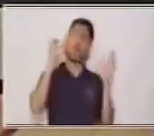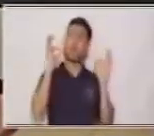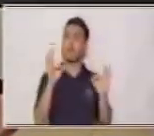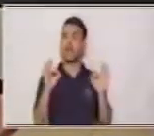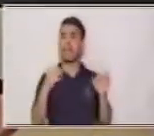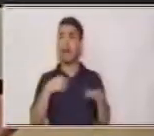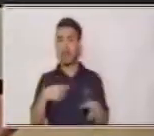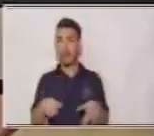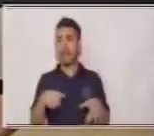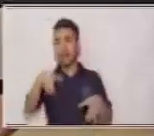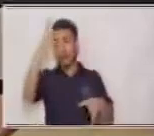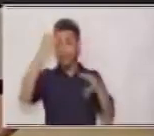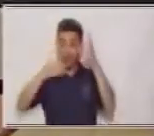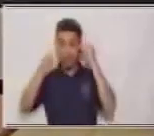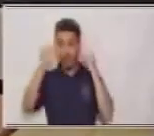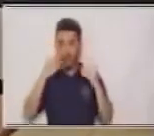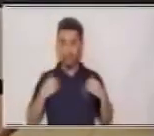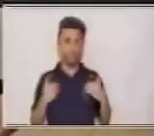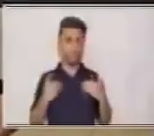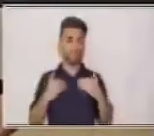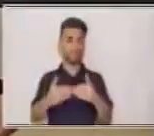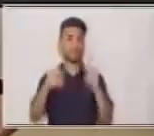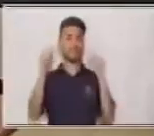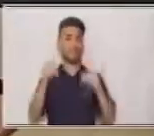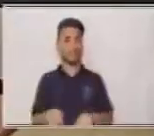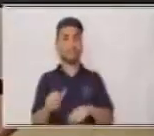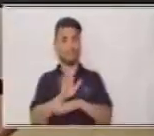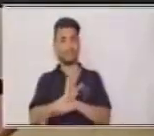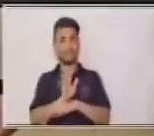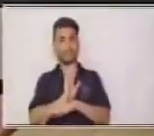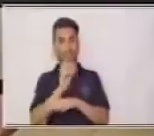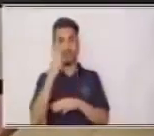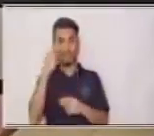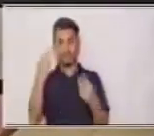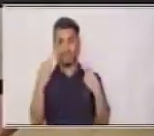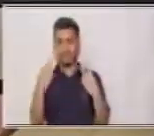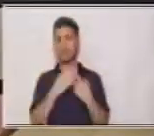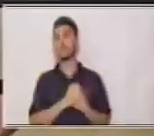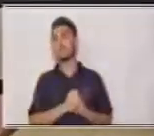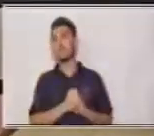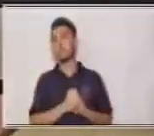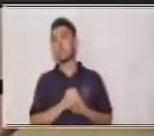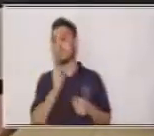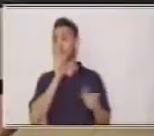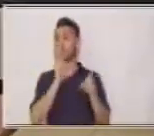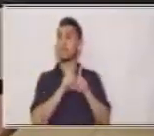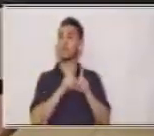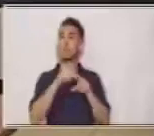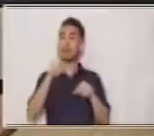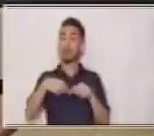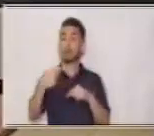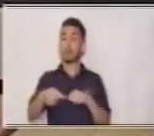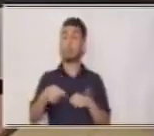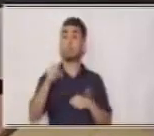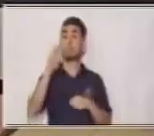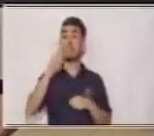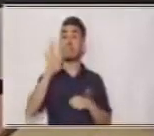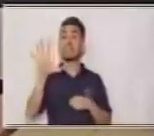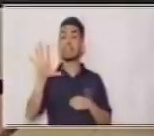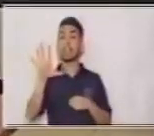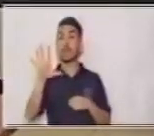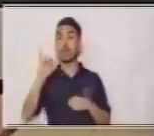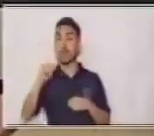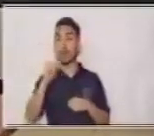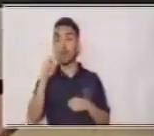aprendido y hemos desarrollado durante este proceso. Recuerda también que el 25 de junio es el día